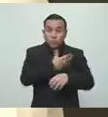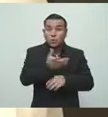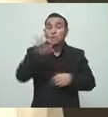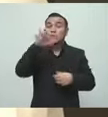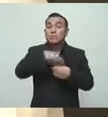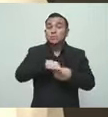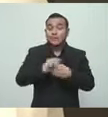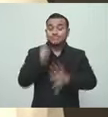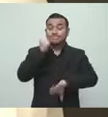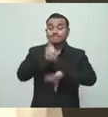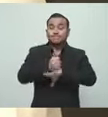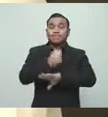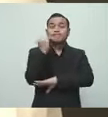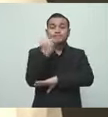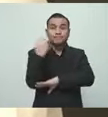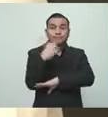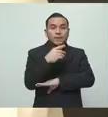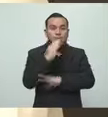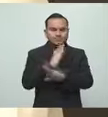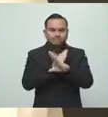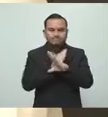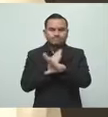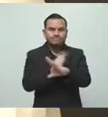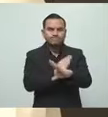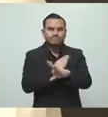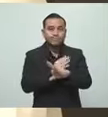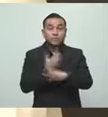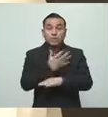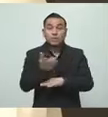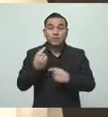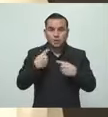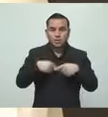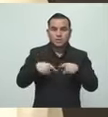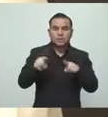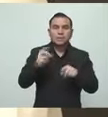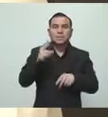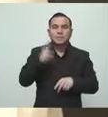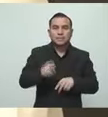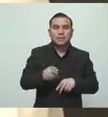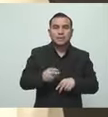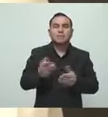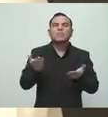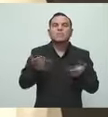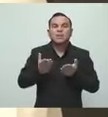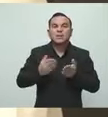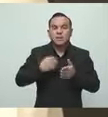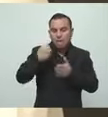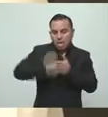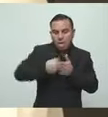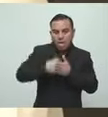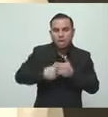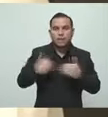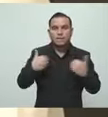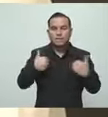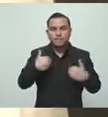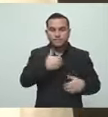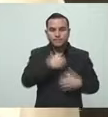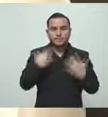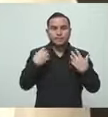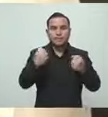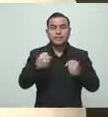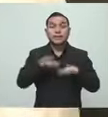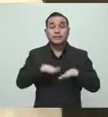medidas preventivas, ¿verdad? Y continuar con todo lo que se está haciendo a través del Ministerio de Salud. Gracias.